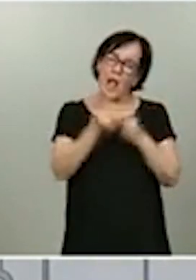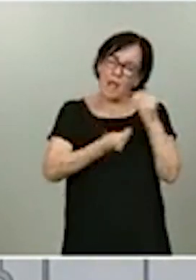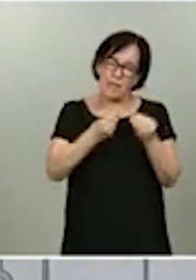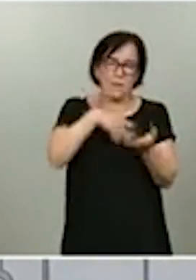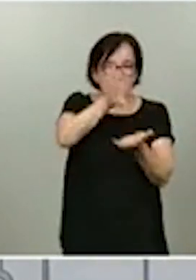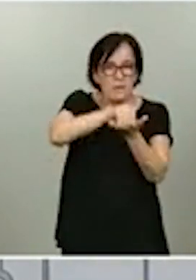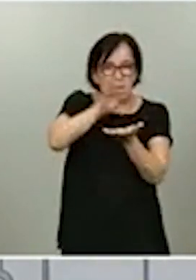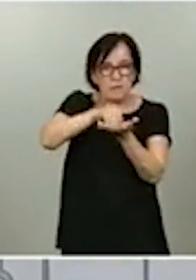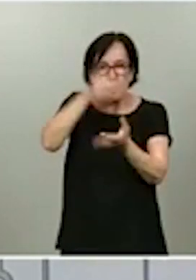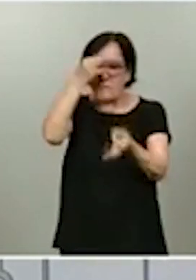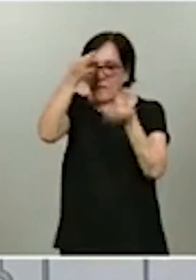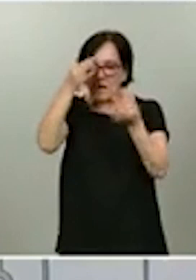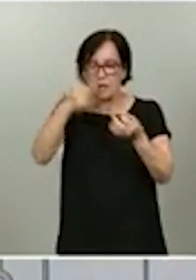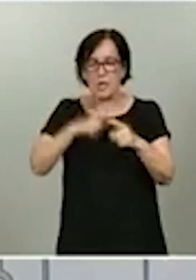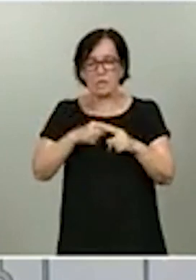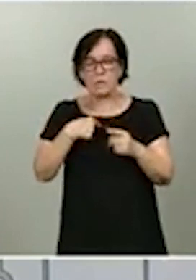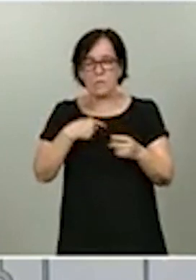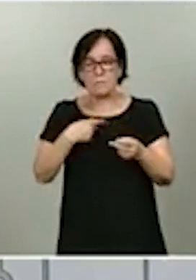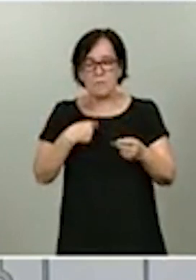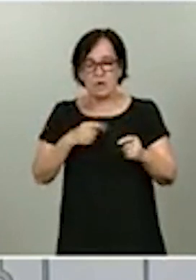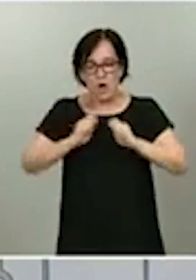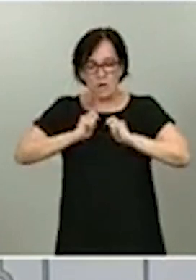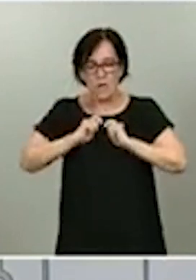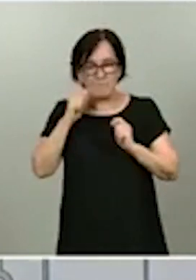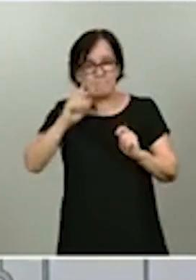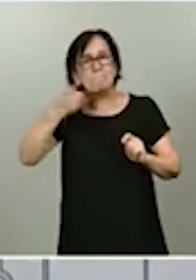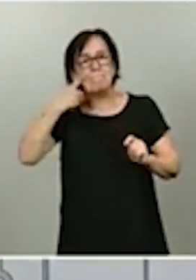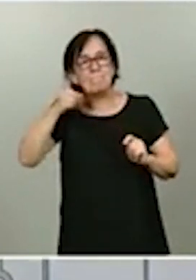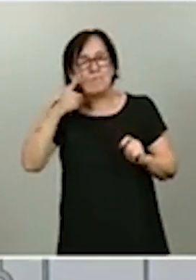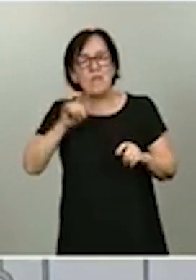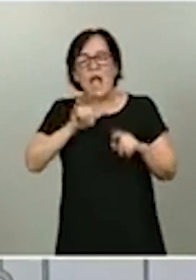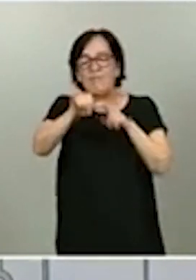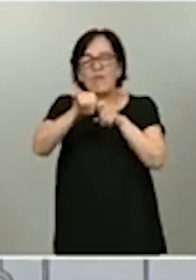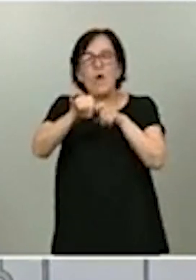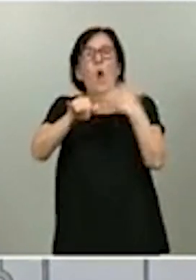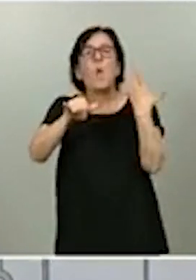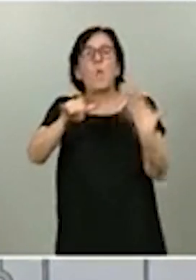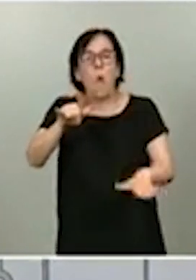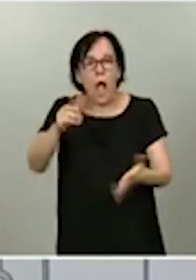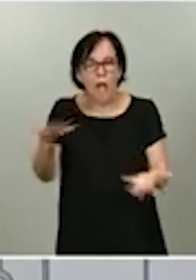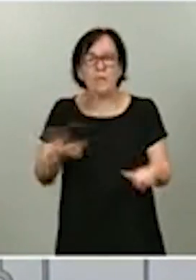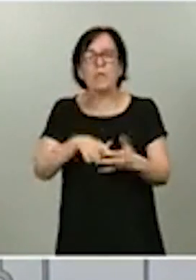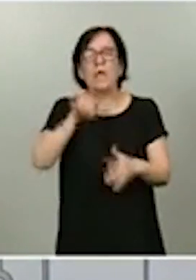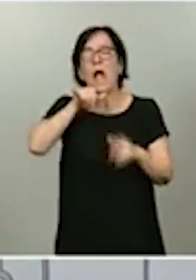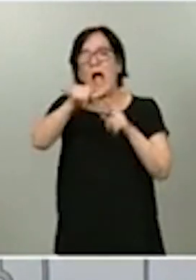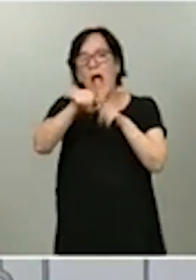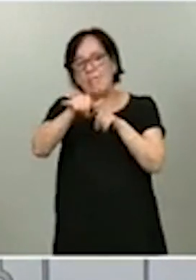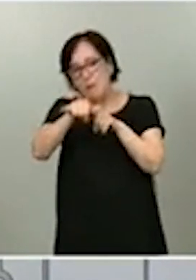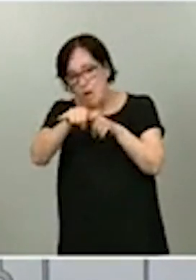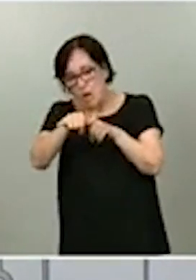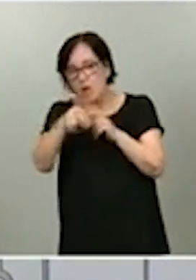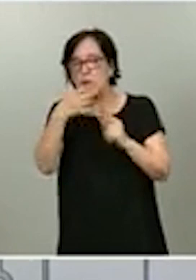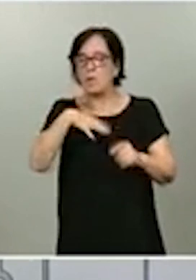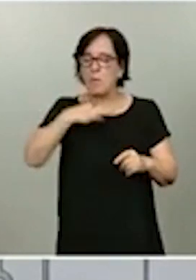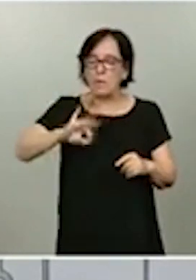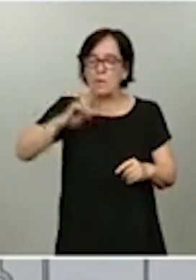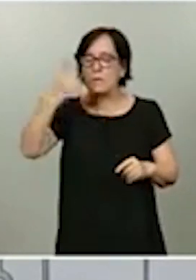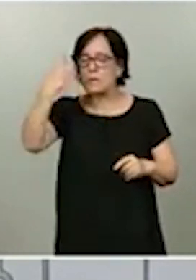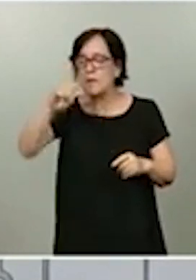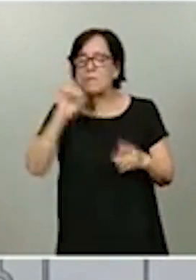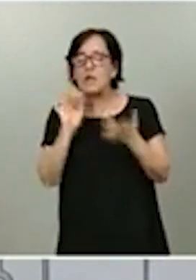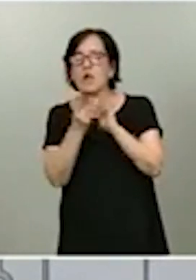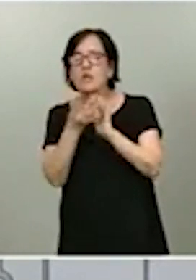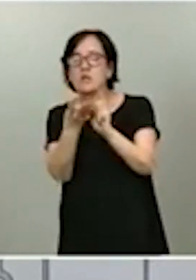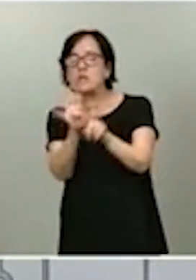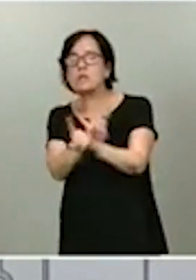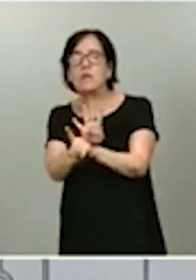identificar en qué avión se han venido en avión y así poder identificar sus contactos estrechos en el avión,